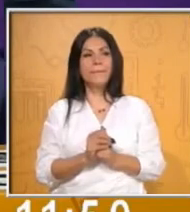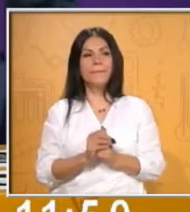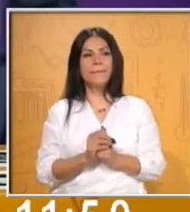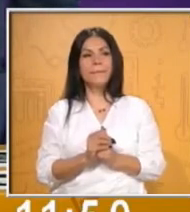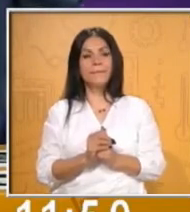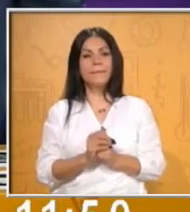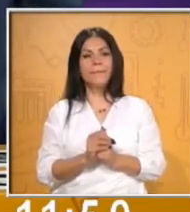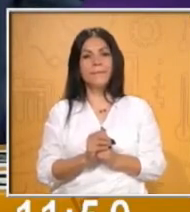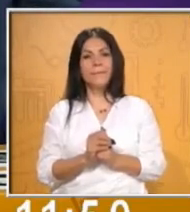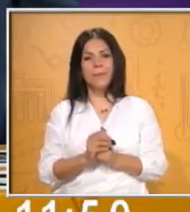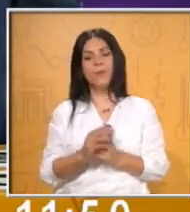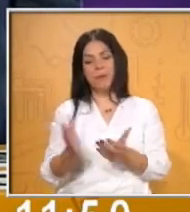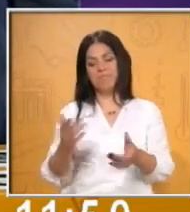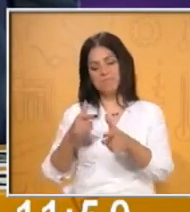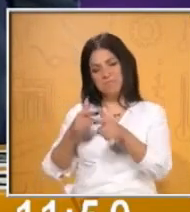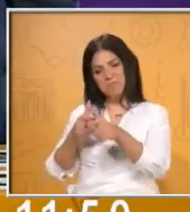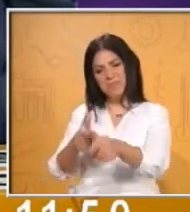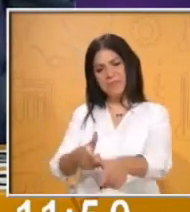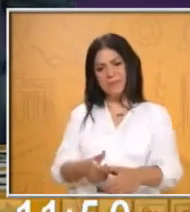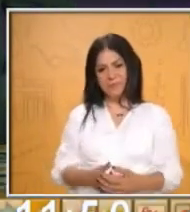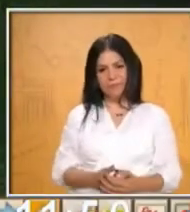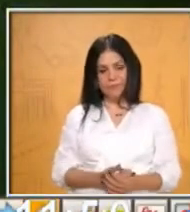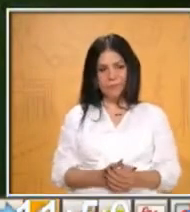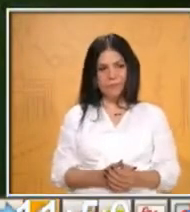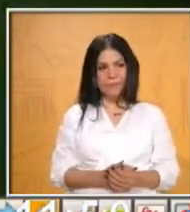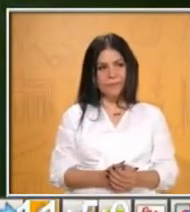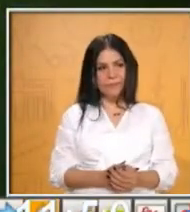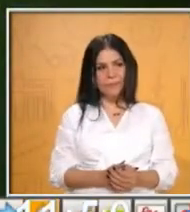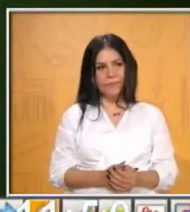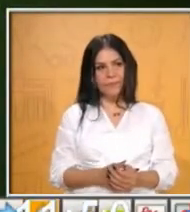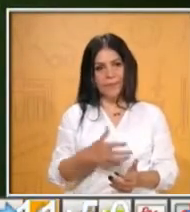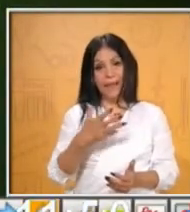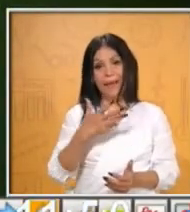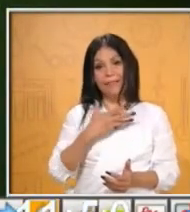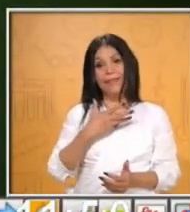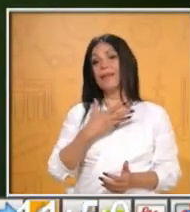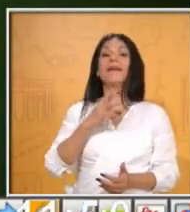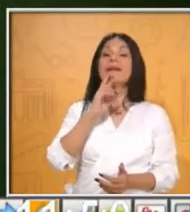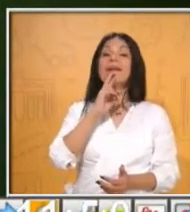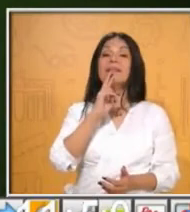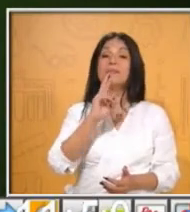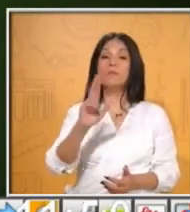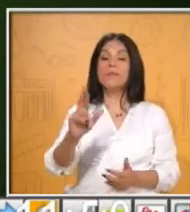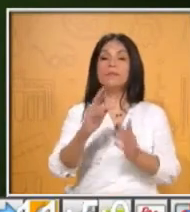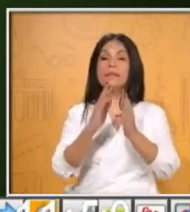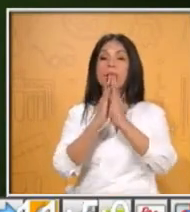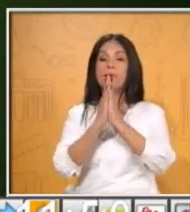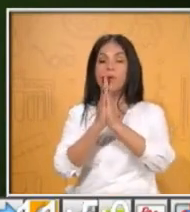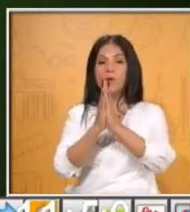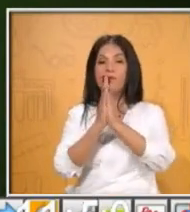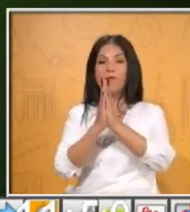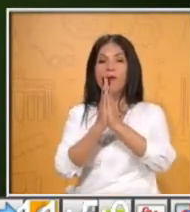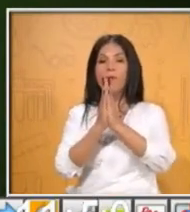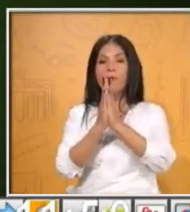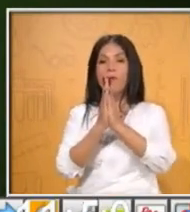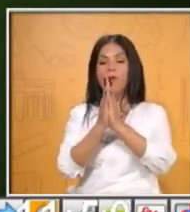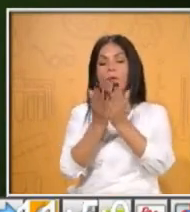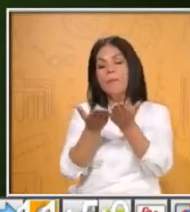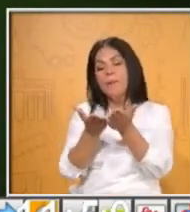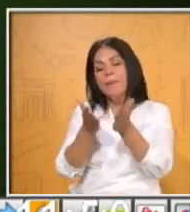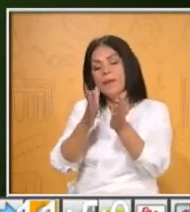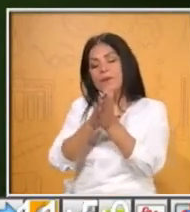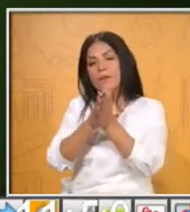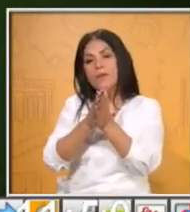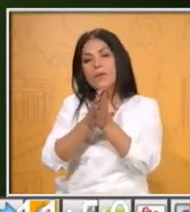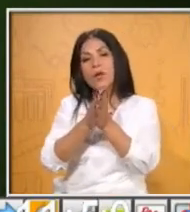Vamos a continuar. Una vez que tengas tus respuestas, por favor, dobla los papelitos porque los vas a colocar